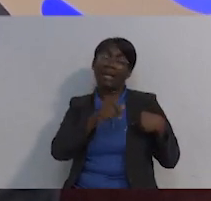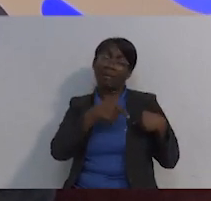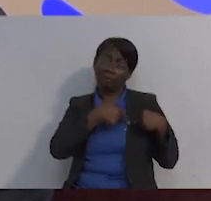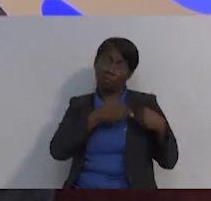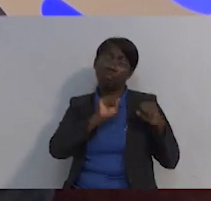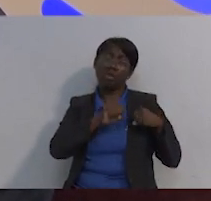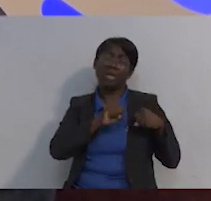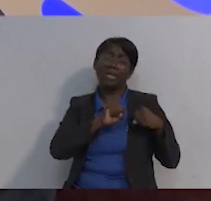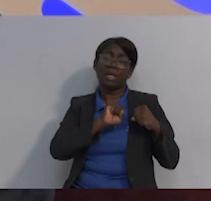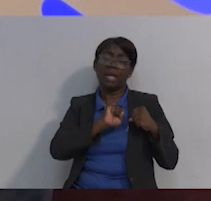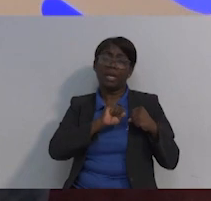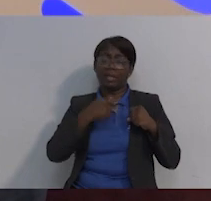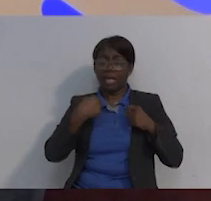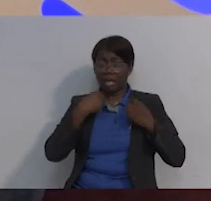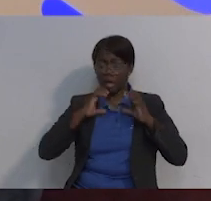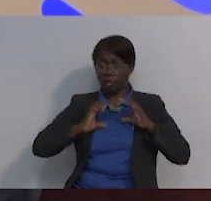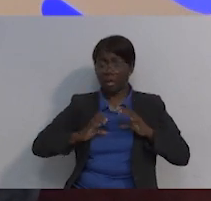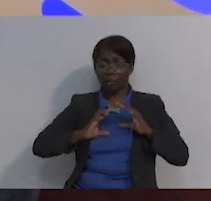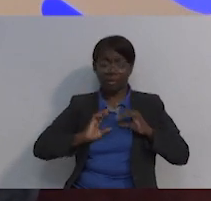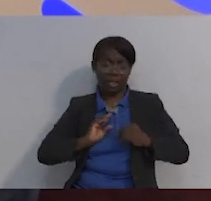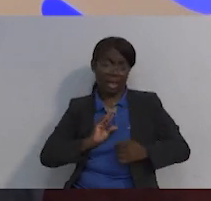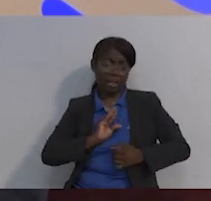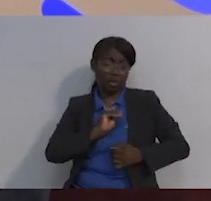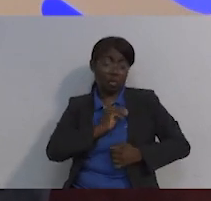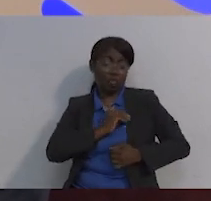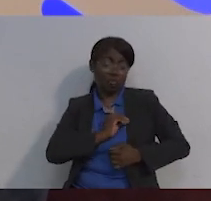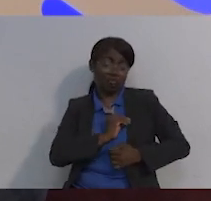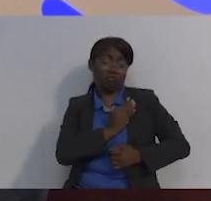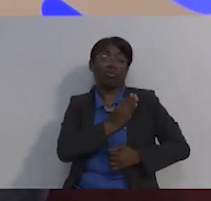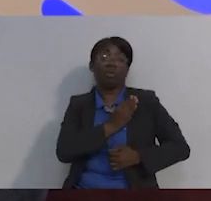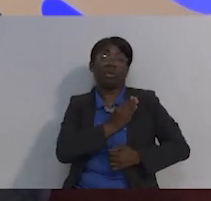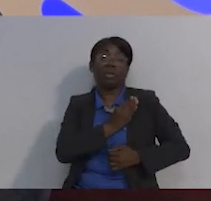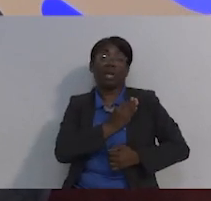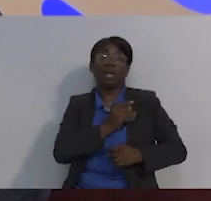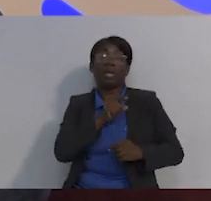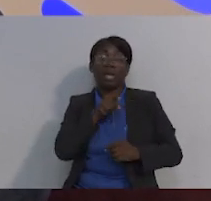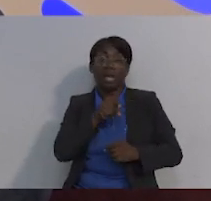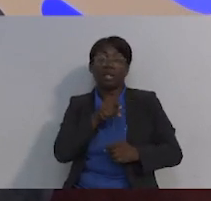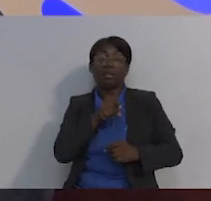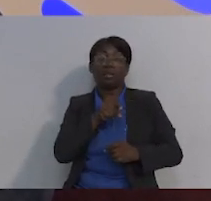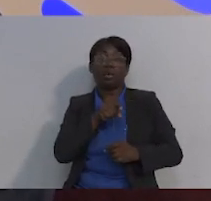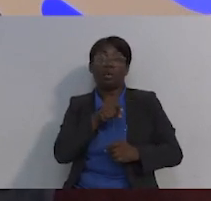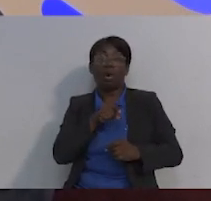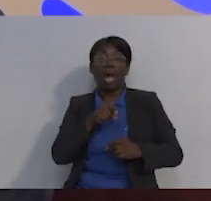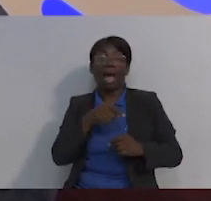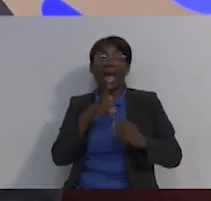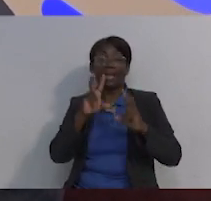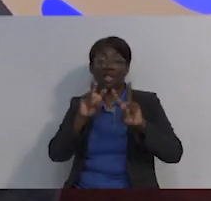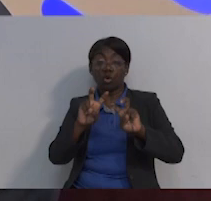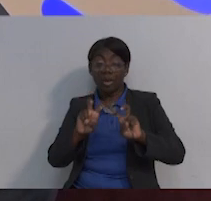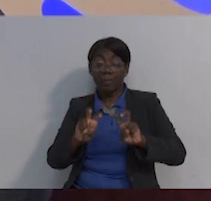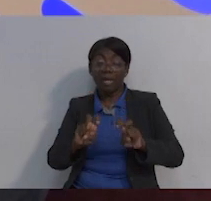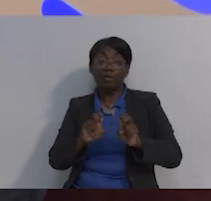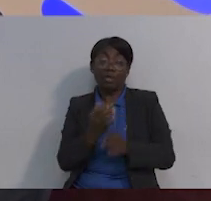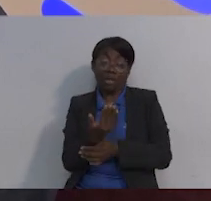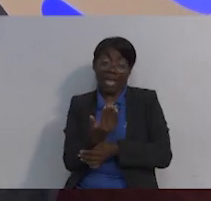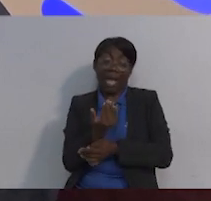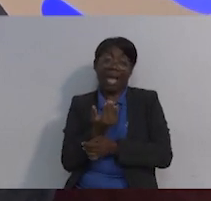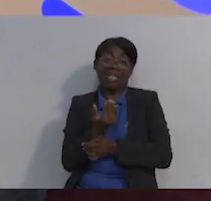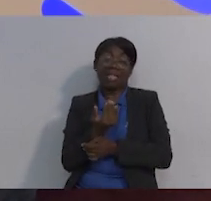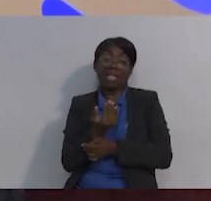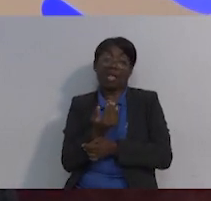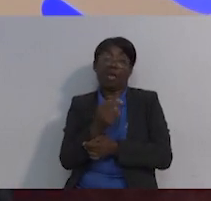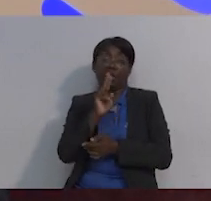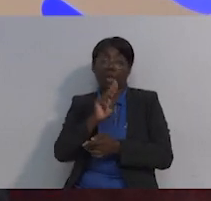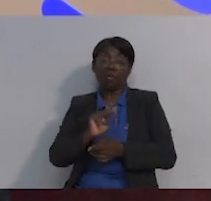por test antes de ser utilizados. Por lo general, están hechos de materiales en que la mayoría de las personas no van a